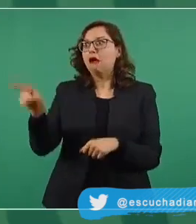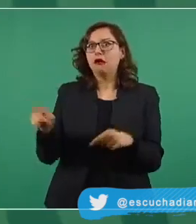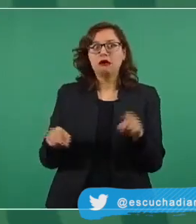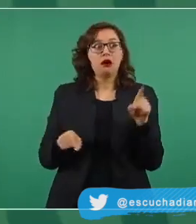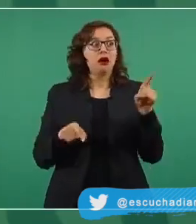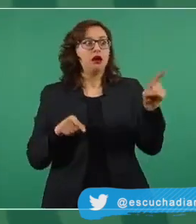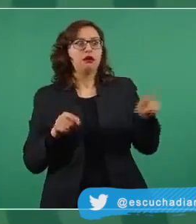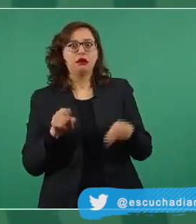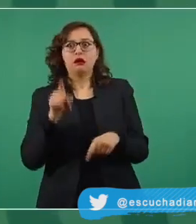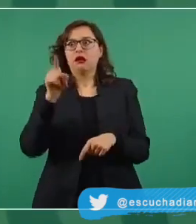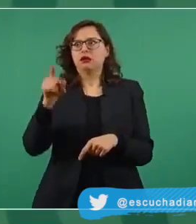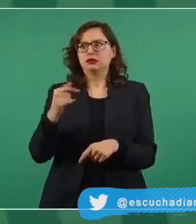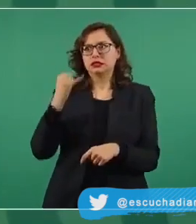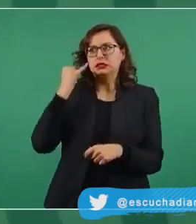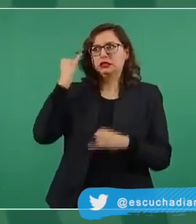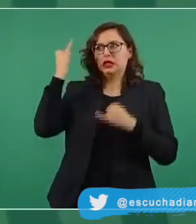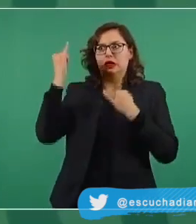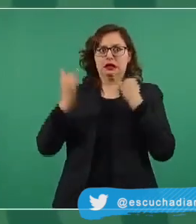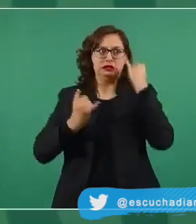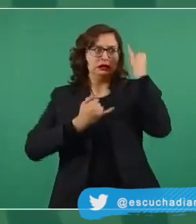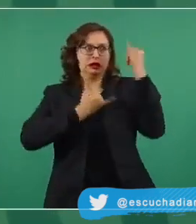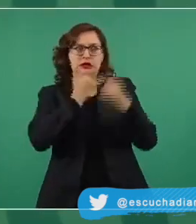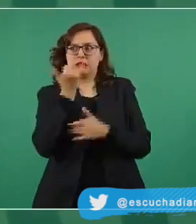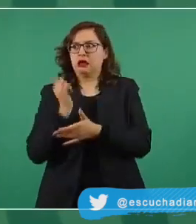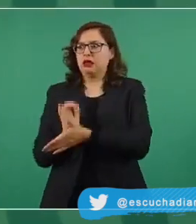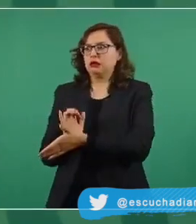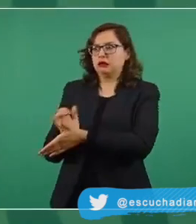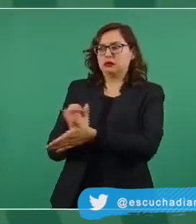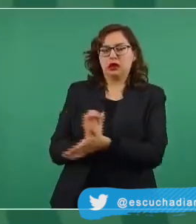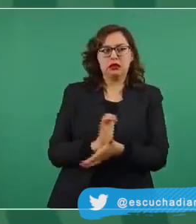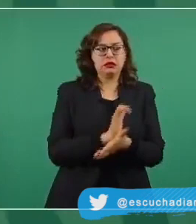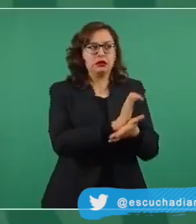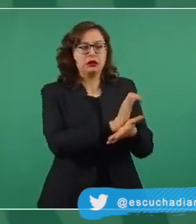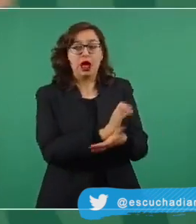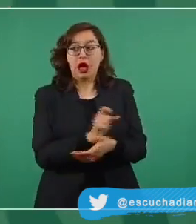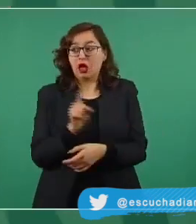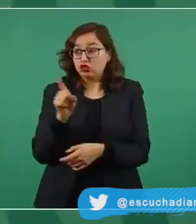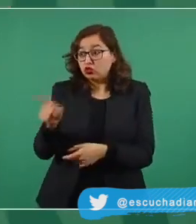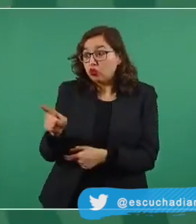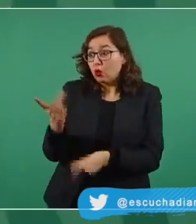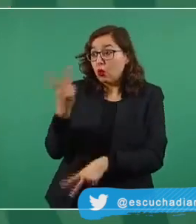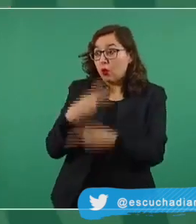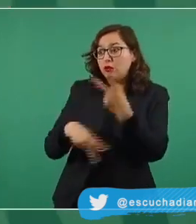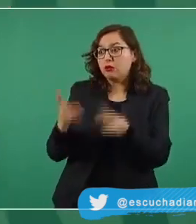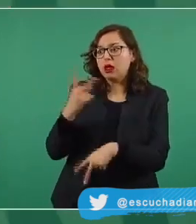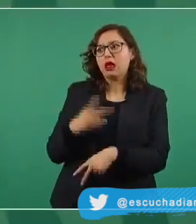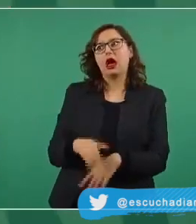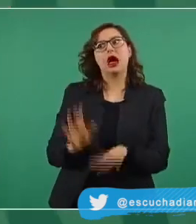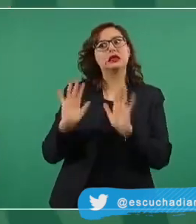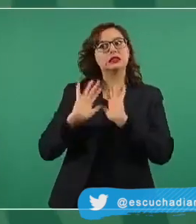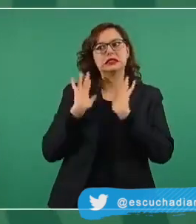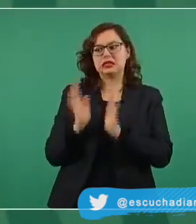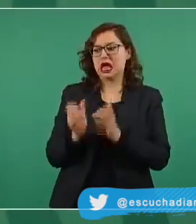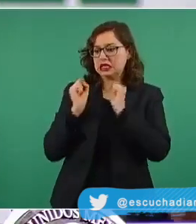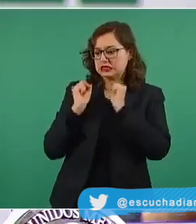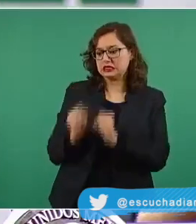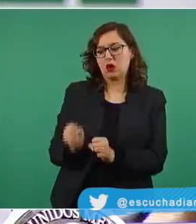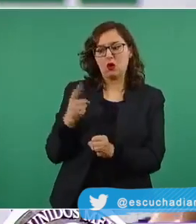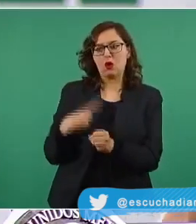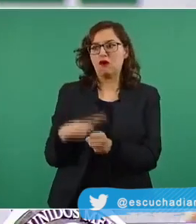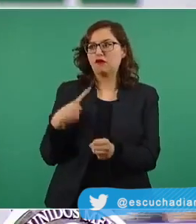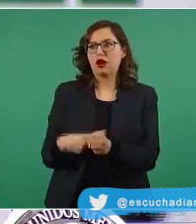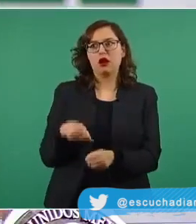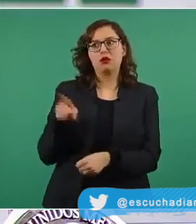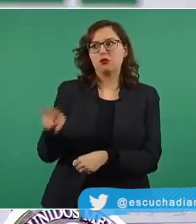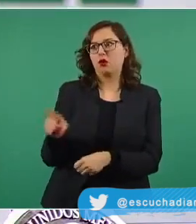una reducción de 75% en la hospitalización por COVID-19, en comparación con el pico de la segunda ola epidémica en enero